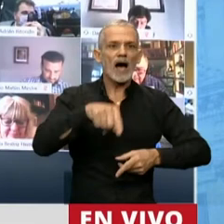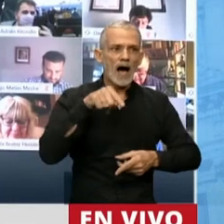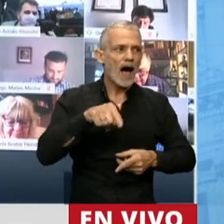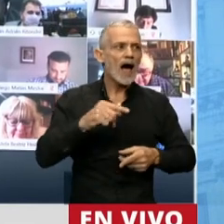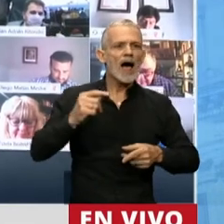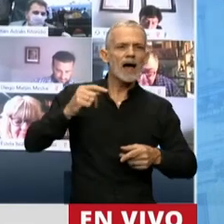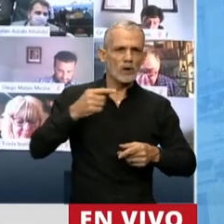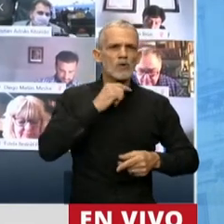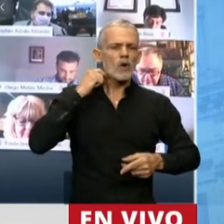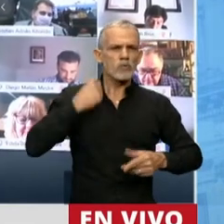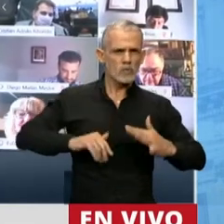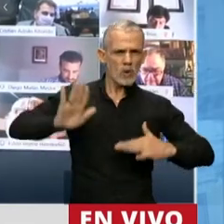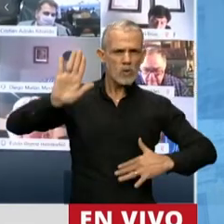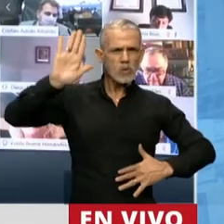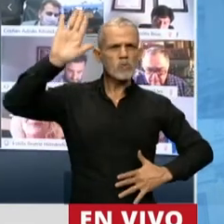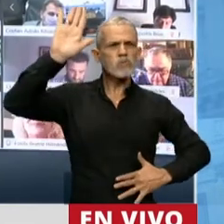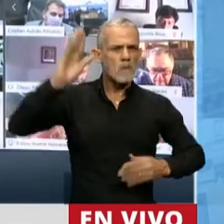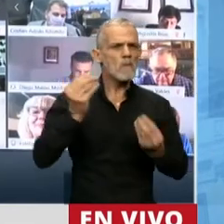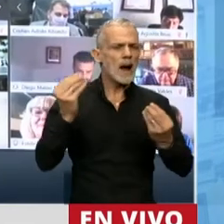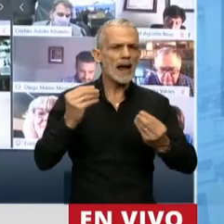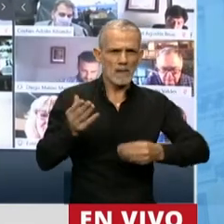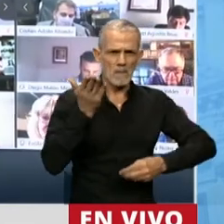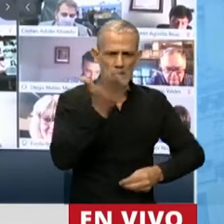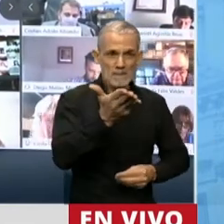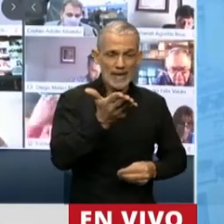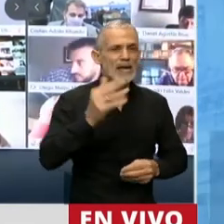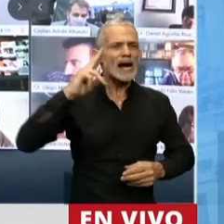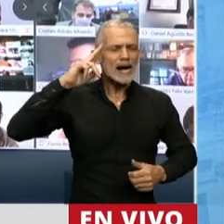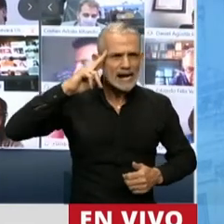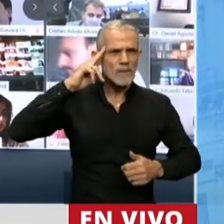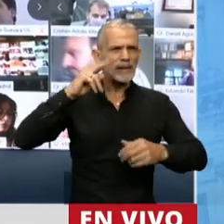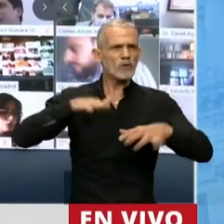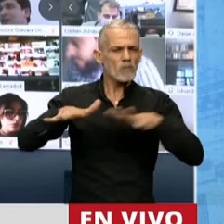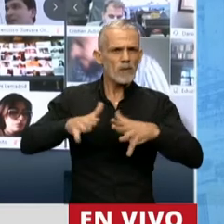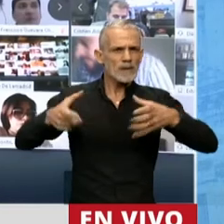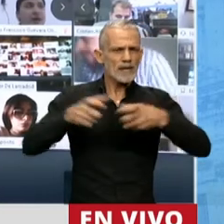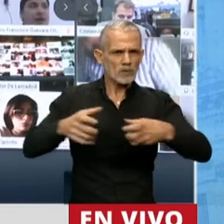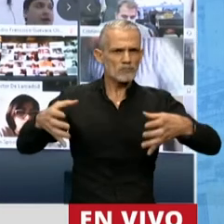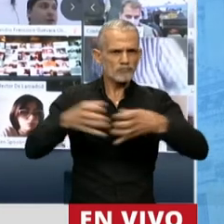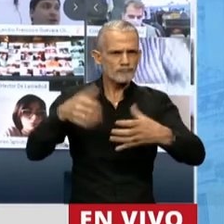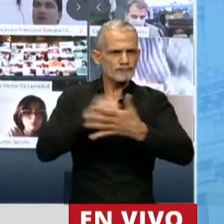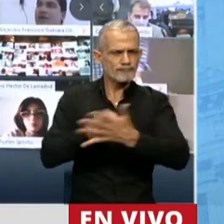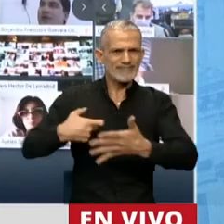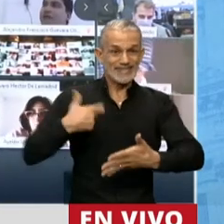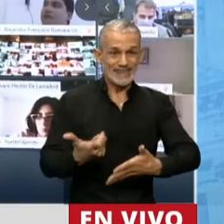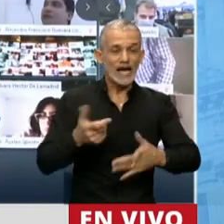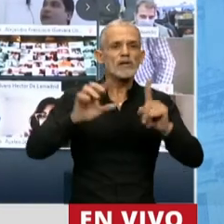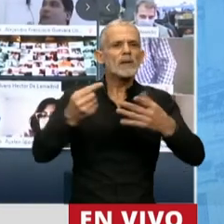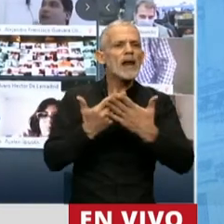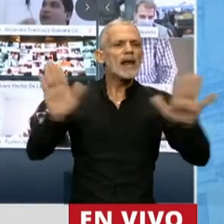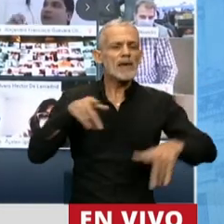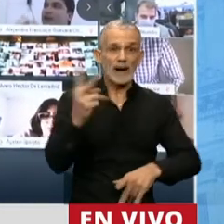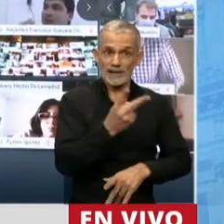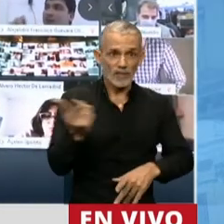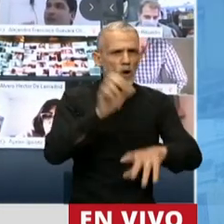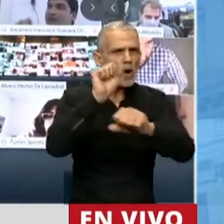de los curas que alzó la voz para pedir el respeto al movimiento sindical y la libertad